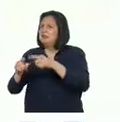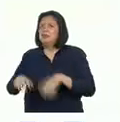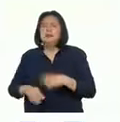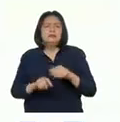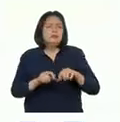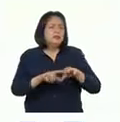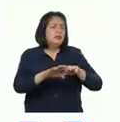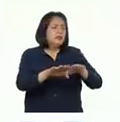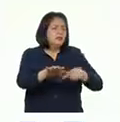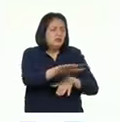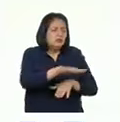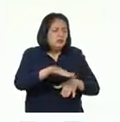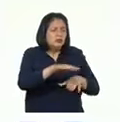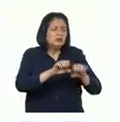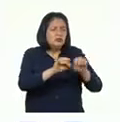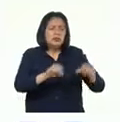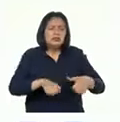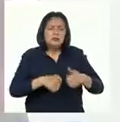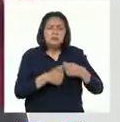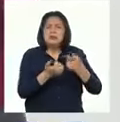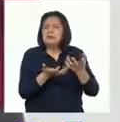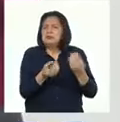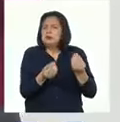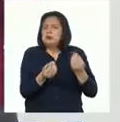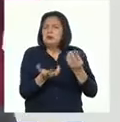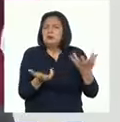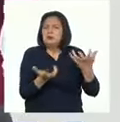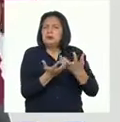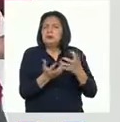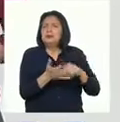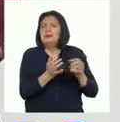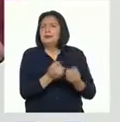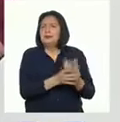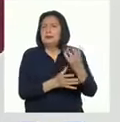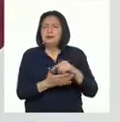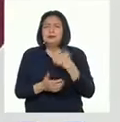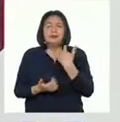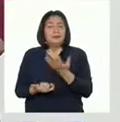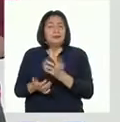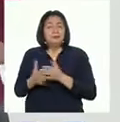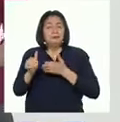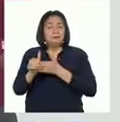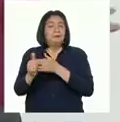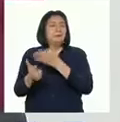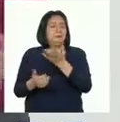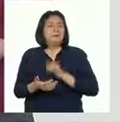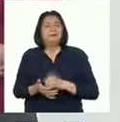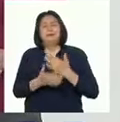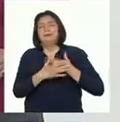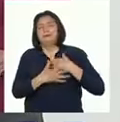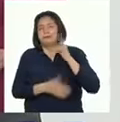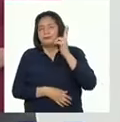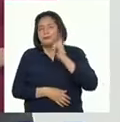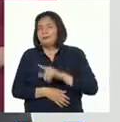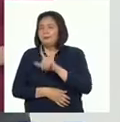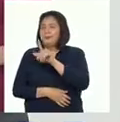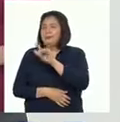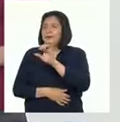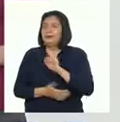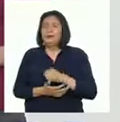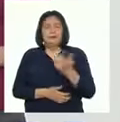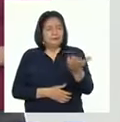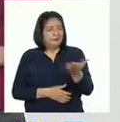ecosistemas y su relación con las plantas. Y nuestro cómplice y guía en esta gran tarea del día de hoy es nuestro querido profesor Luis.